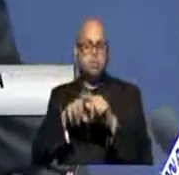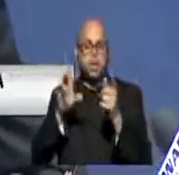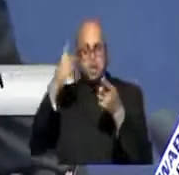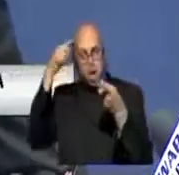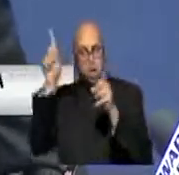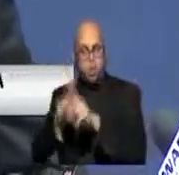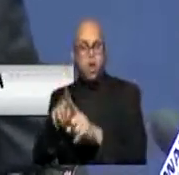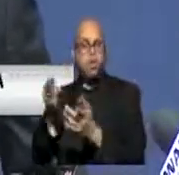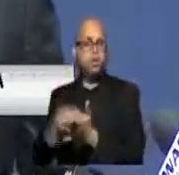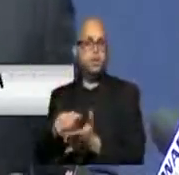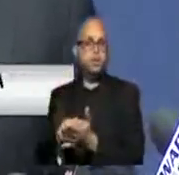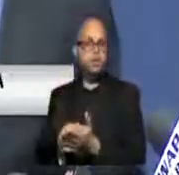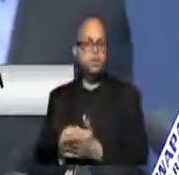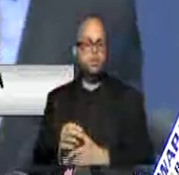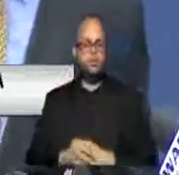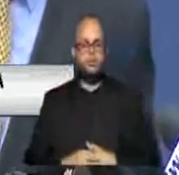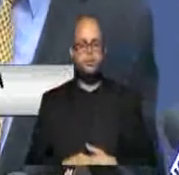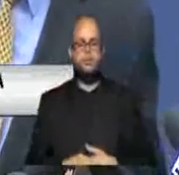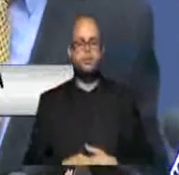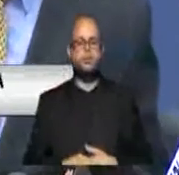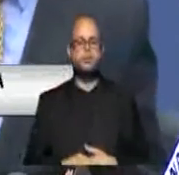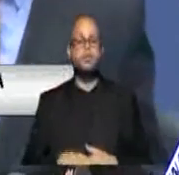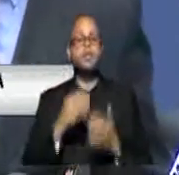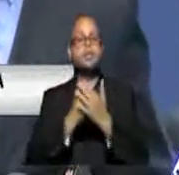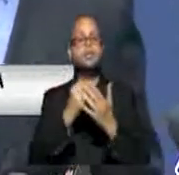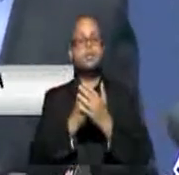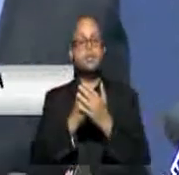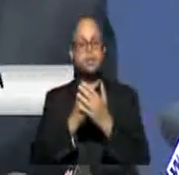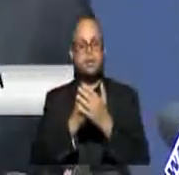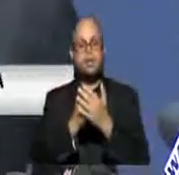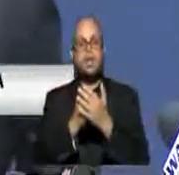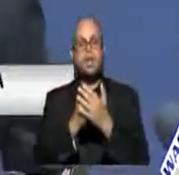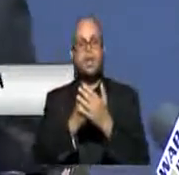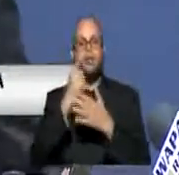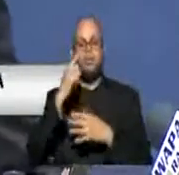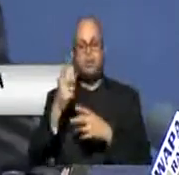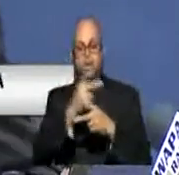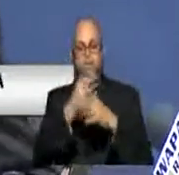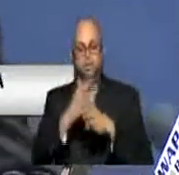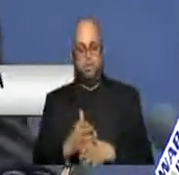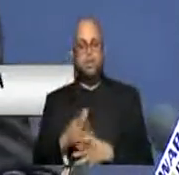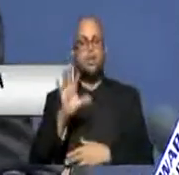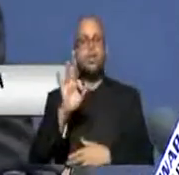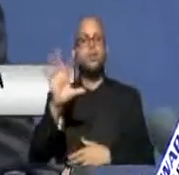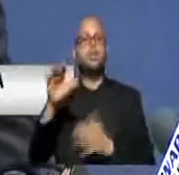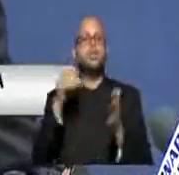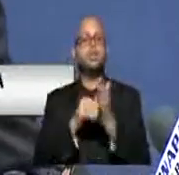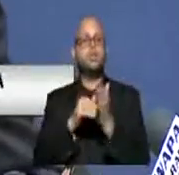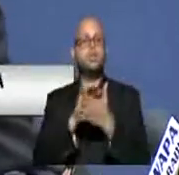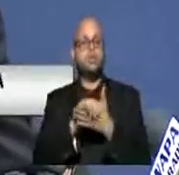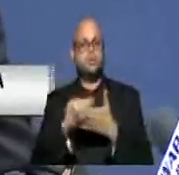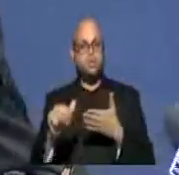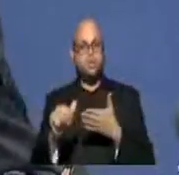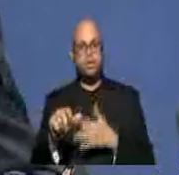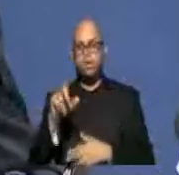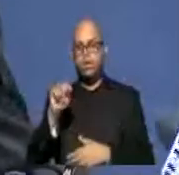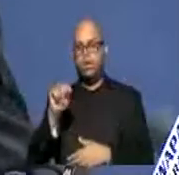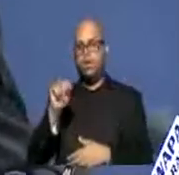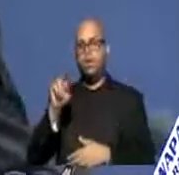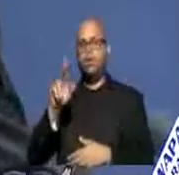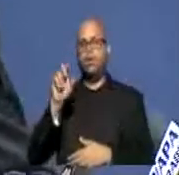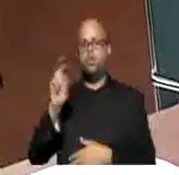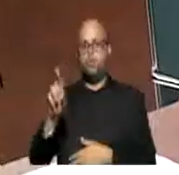con ese salario. El salario base para un superintendente es de 95 mil dólares. Tuller negoció 195